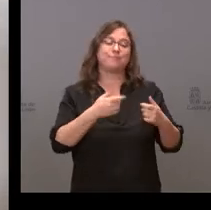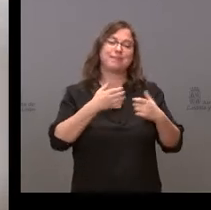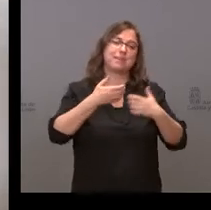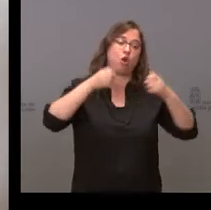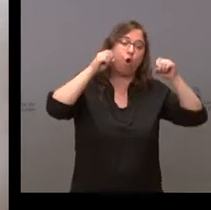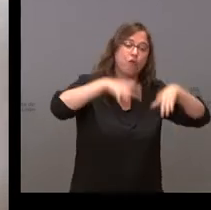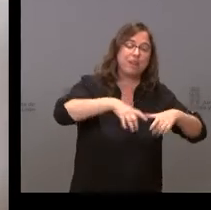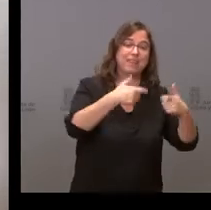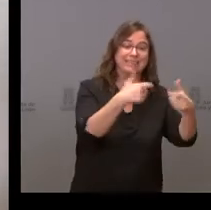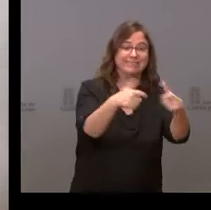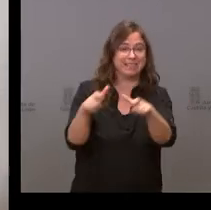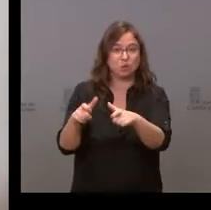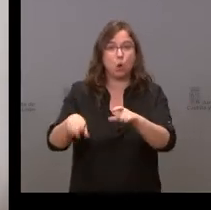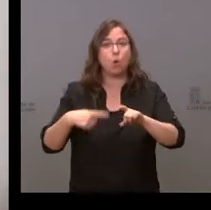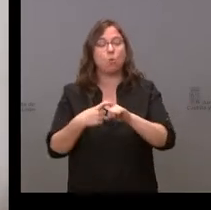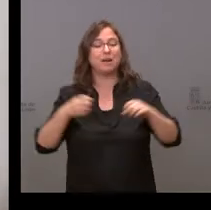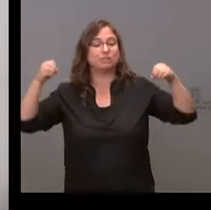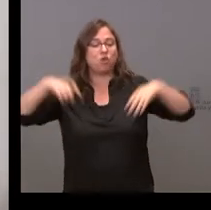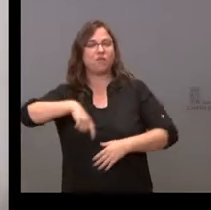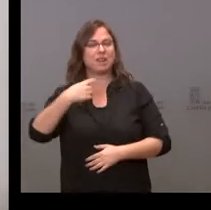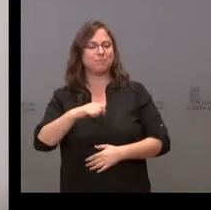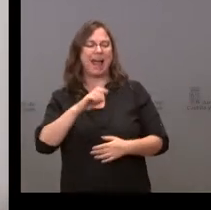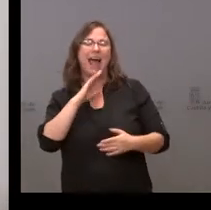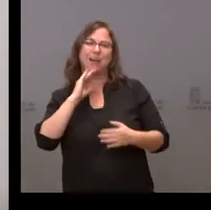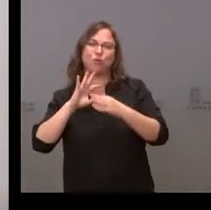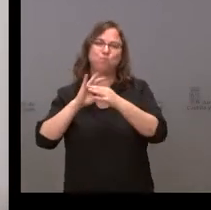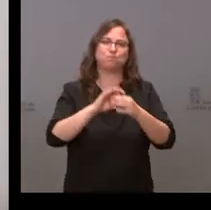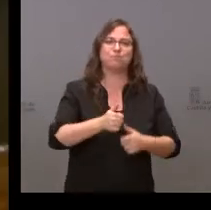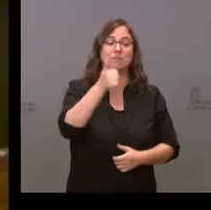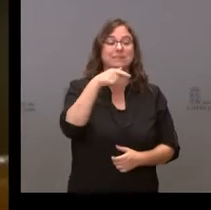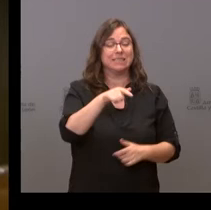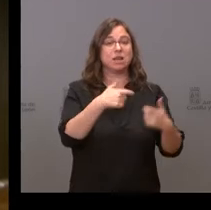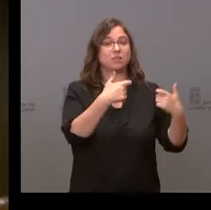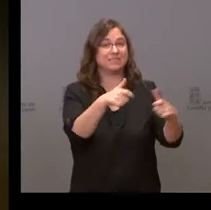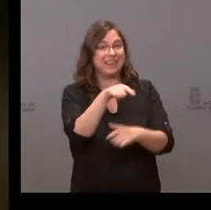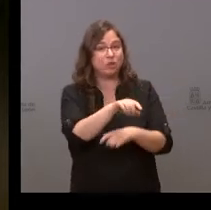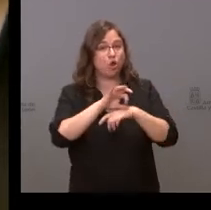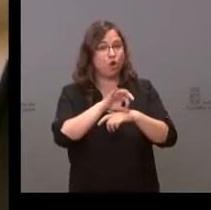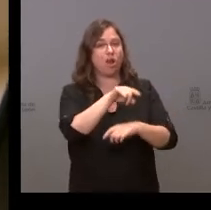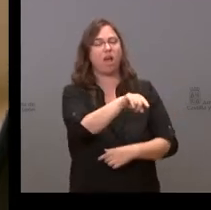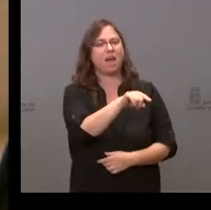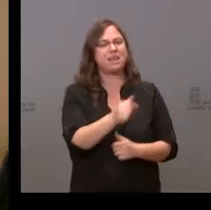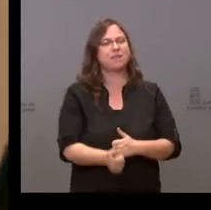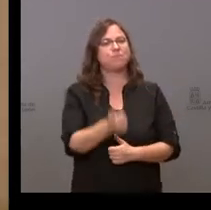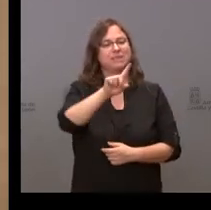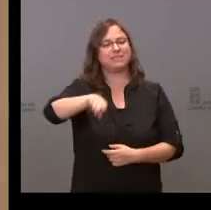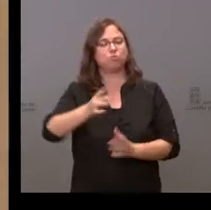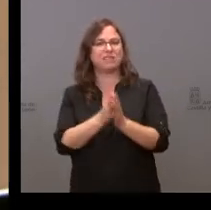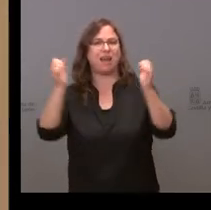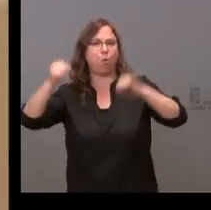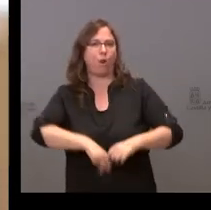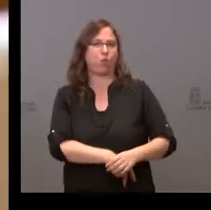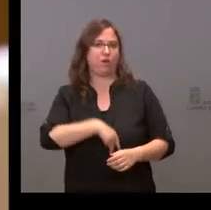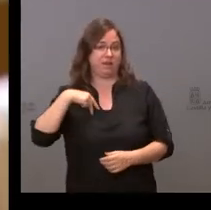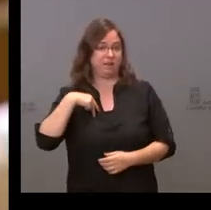donde se desarrollan las reflexiones, incluso los acuerdos a los que pudiéramos llegar en las conferencias de presidentes. Yo he